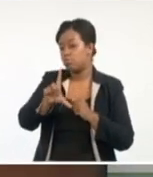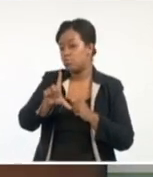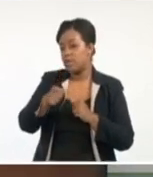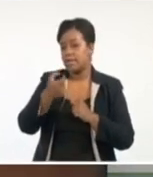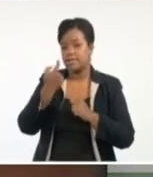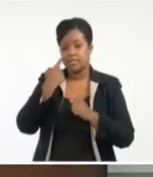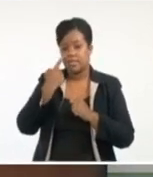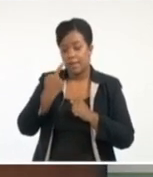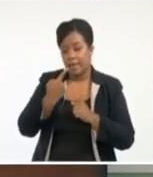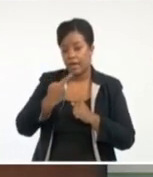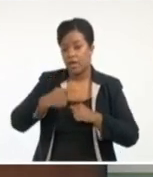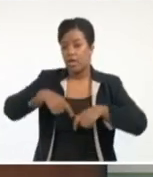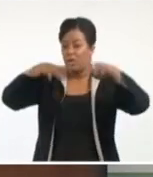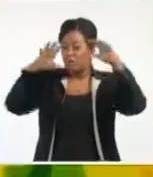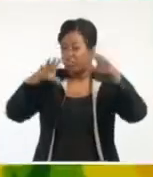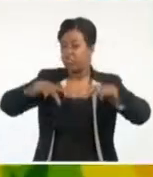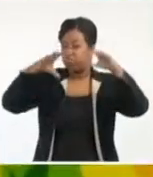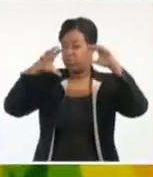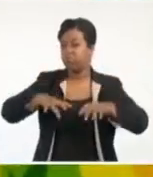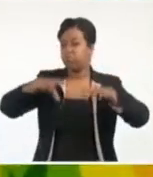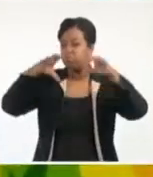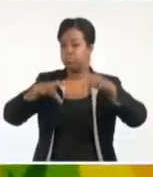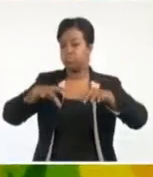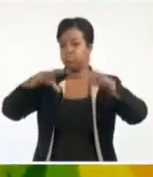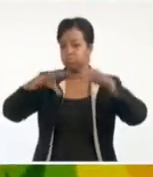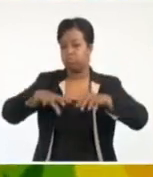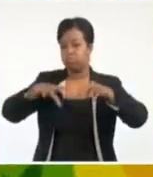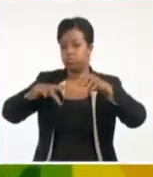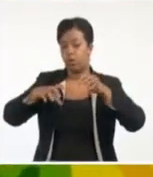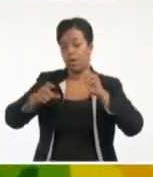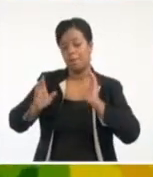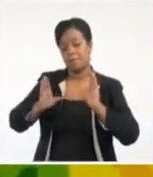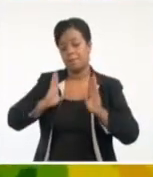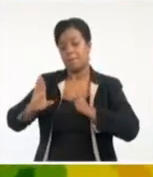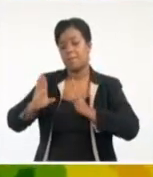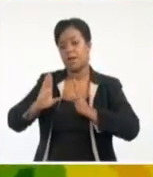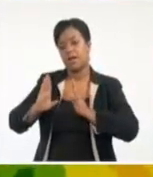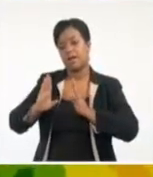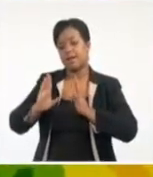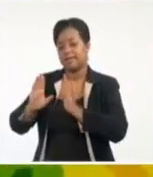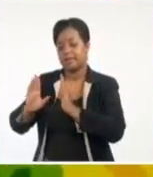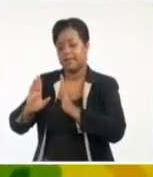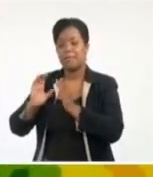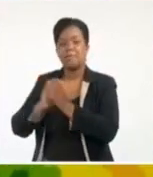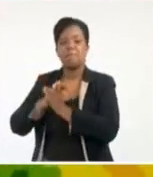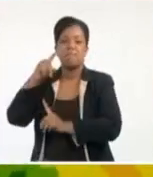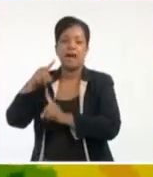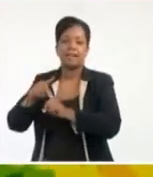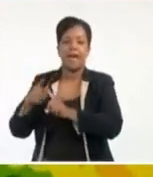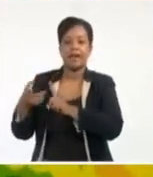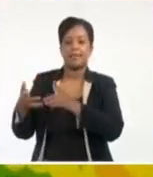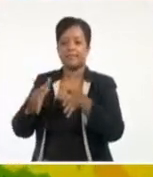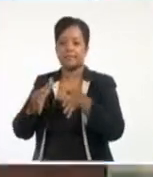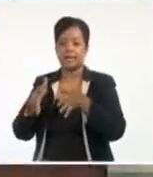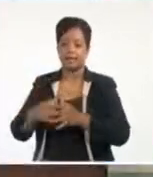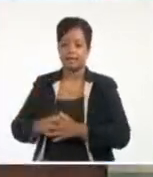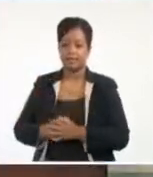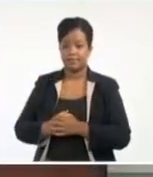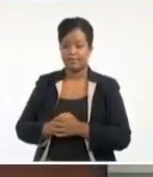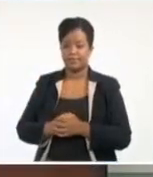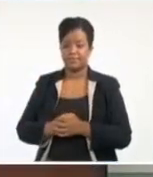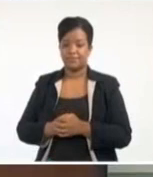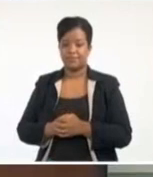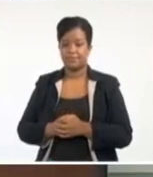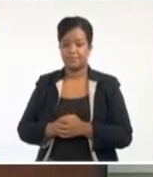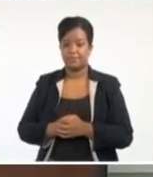intensas en esta zona de Matanzas y la zona sur de las provincias centrales del país. Estos son